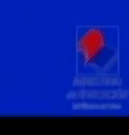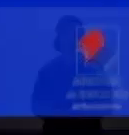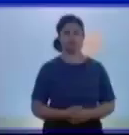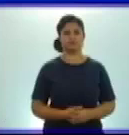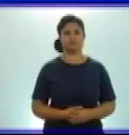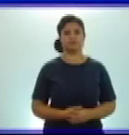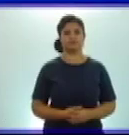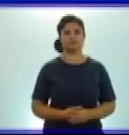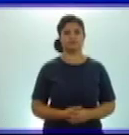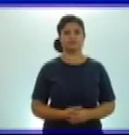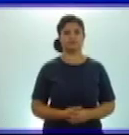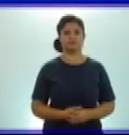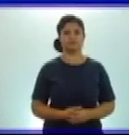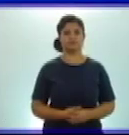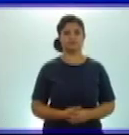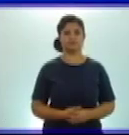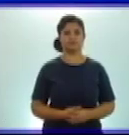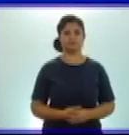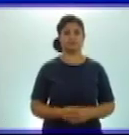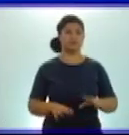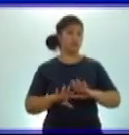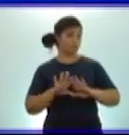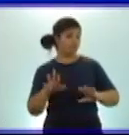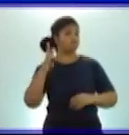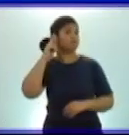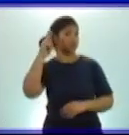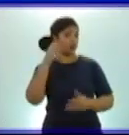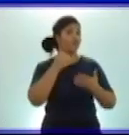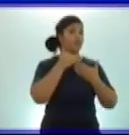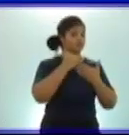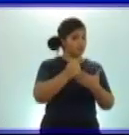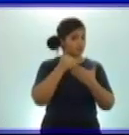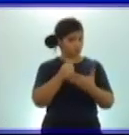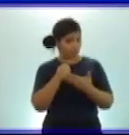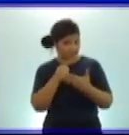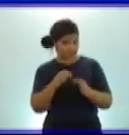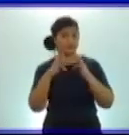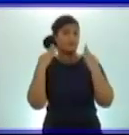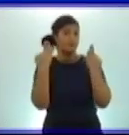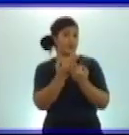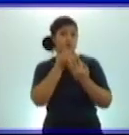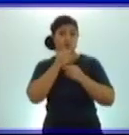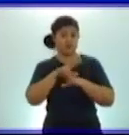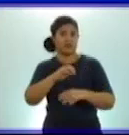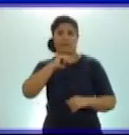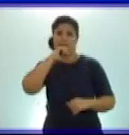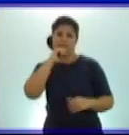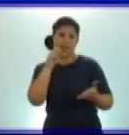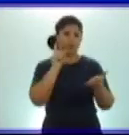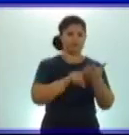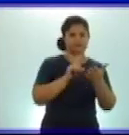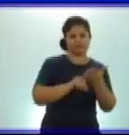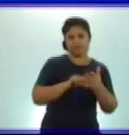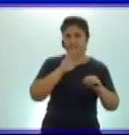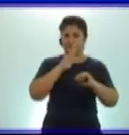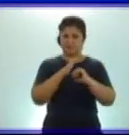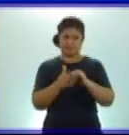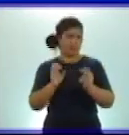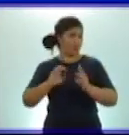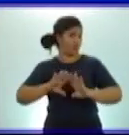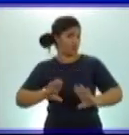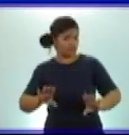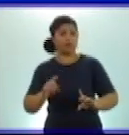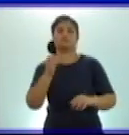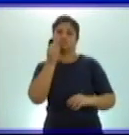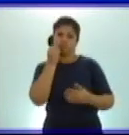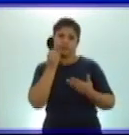Bien, seguramente con la ayuda de la familia, de mamá, de papá, de abuela y, por qué no, de tu hermana mayor, están escribiendo